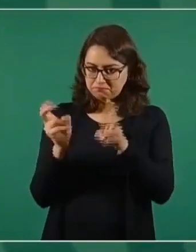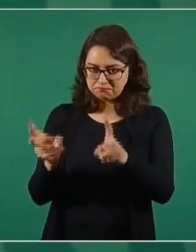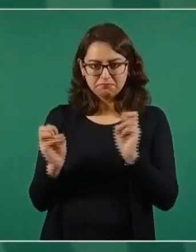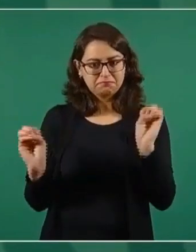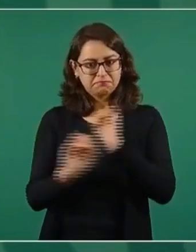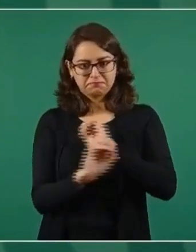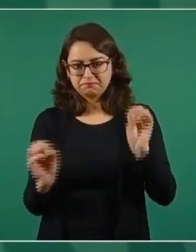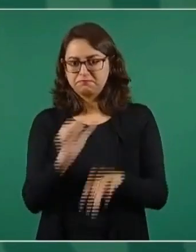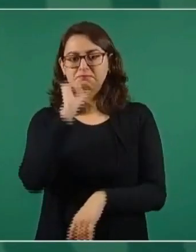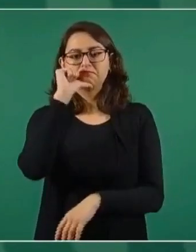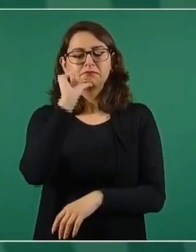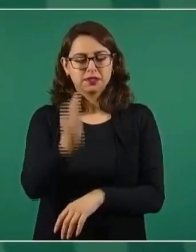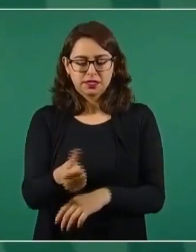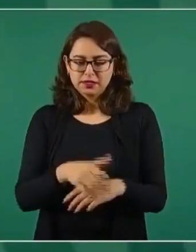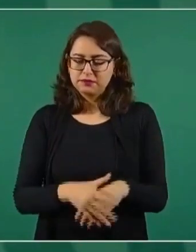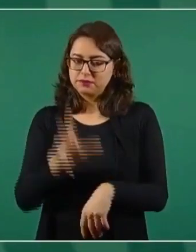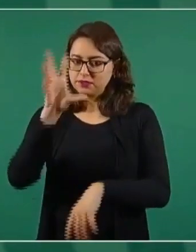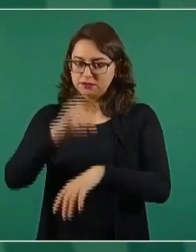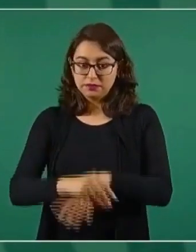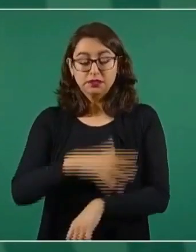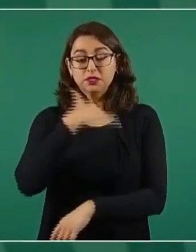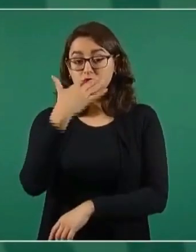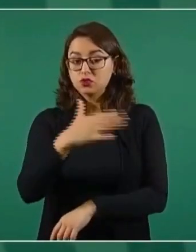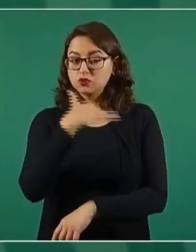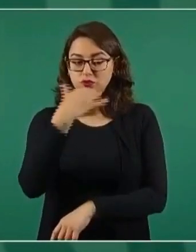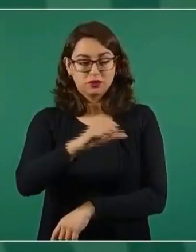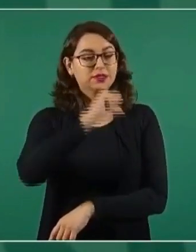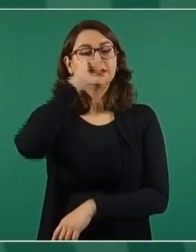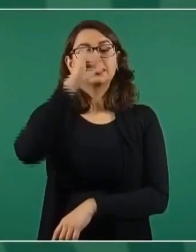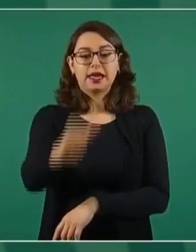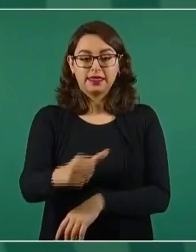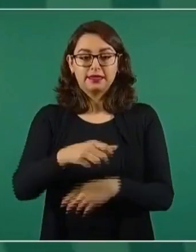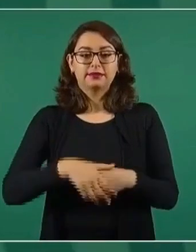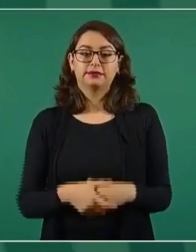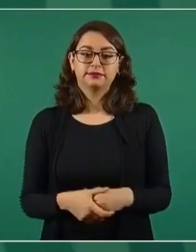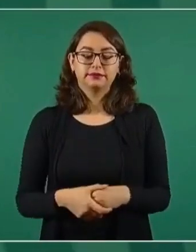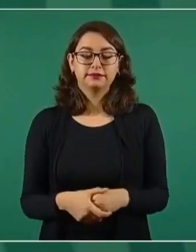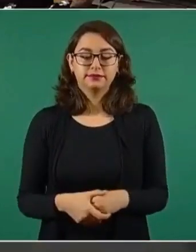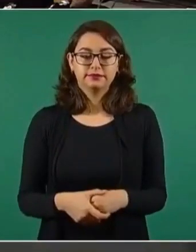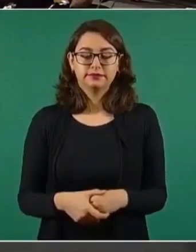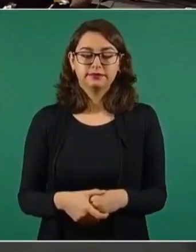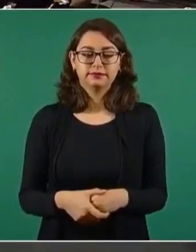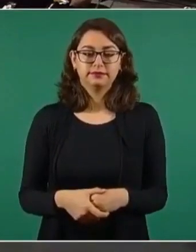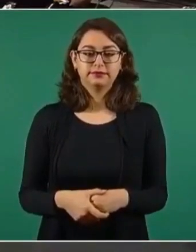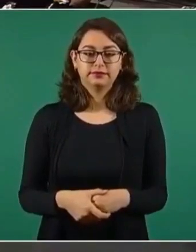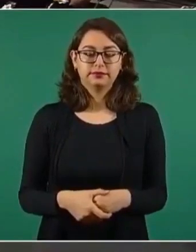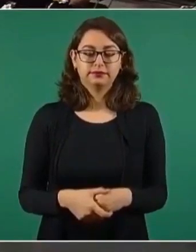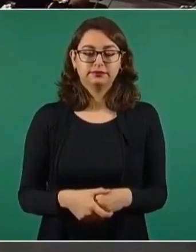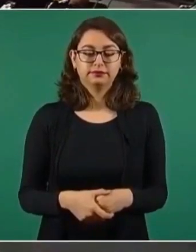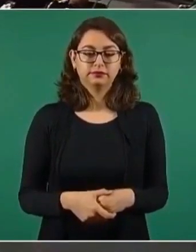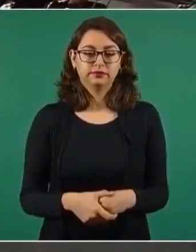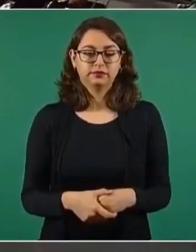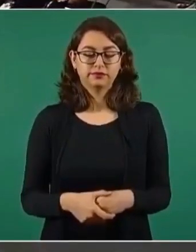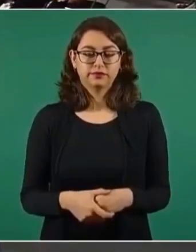No se permite la corrupción, no de nadie.